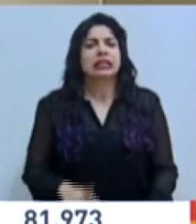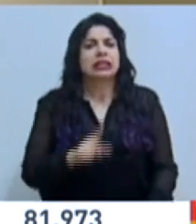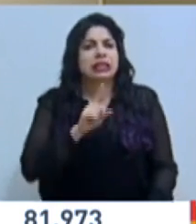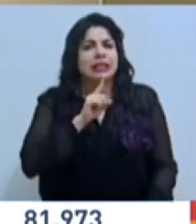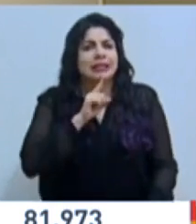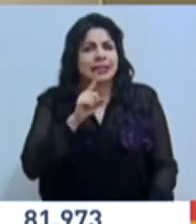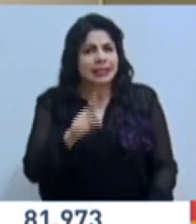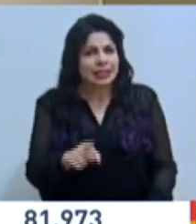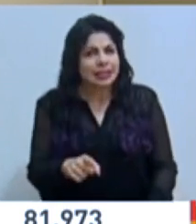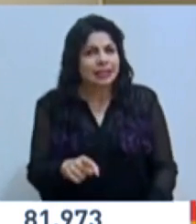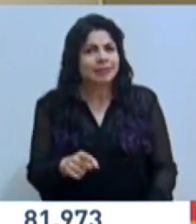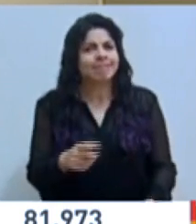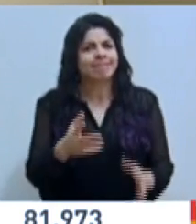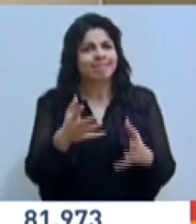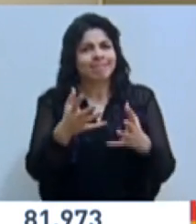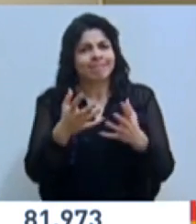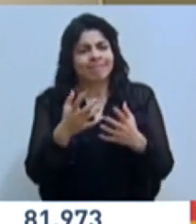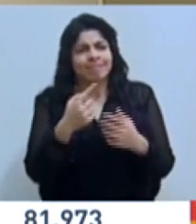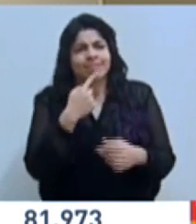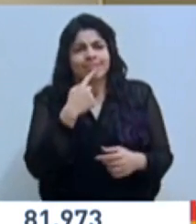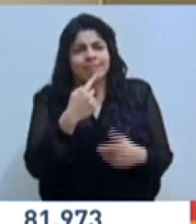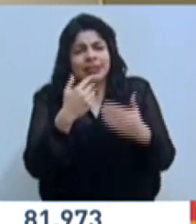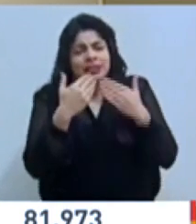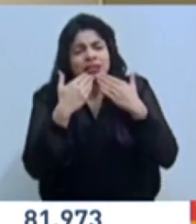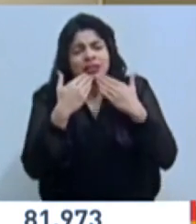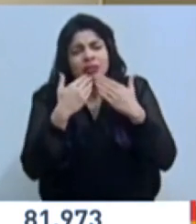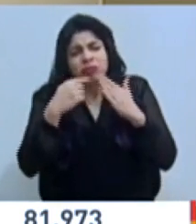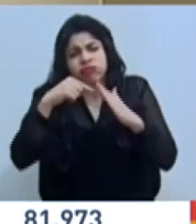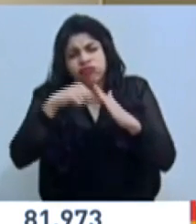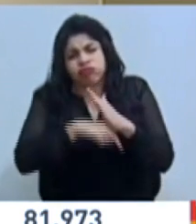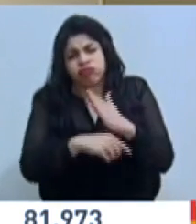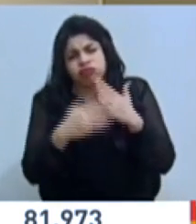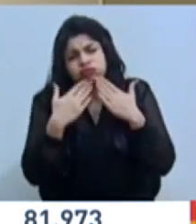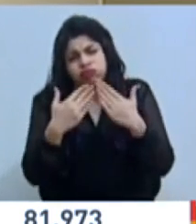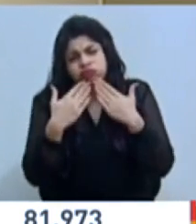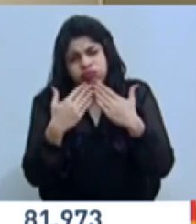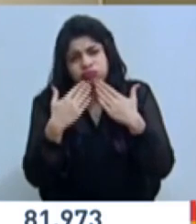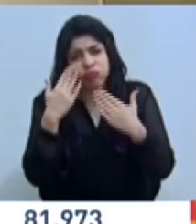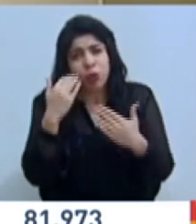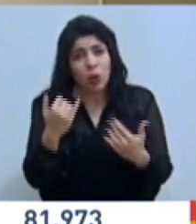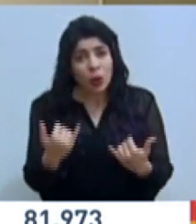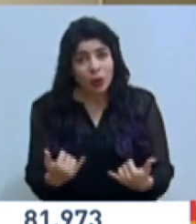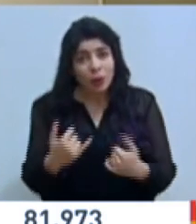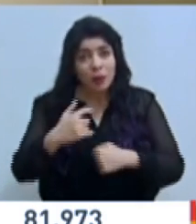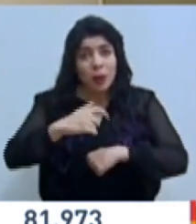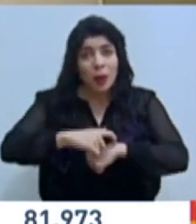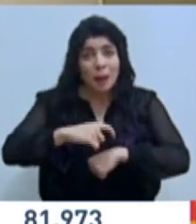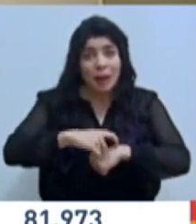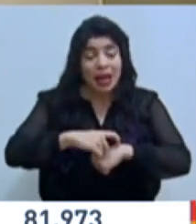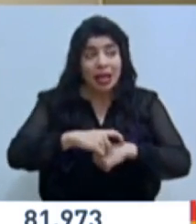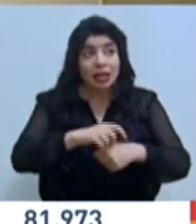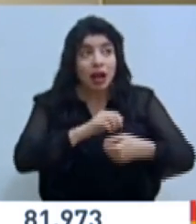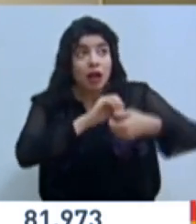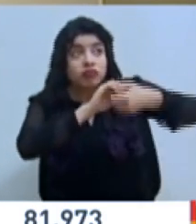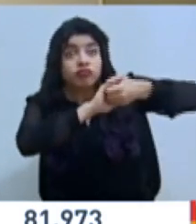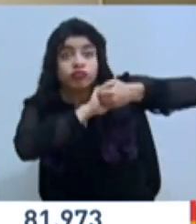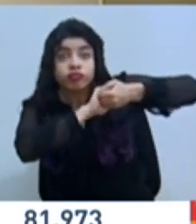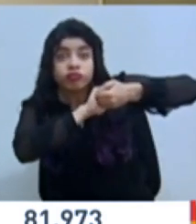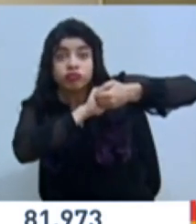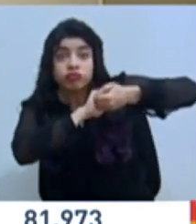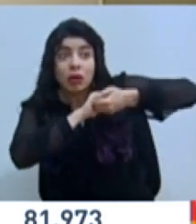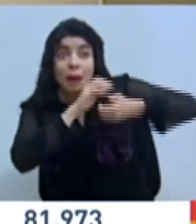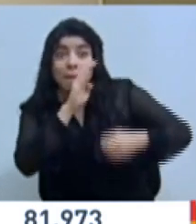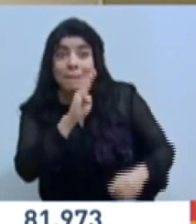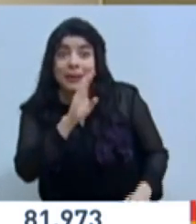realmente queremos extender el agradecimiento profundo, ¿verdad?, porque en estos momentos la solidaridad del